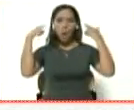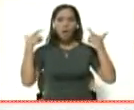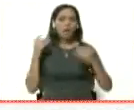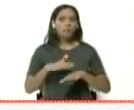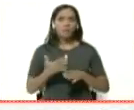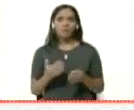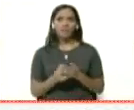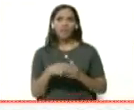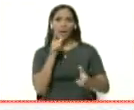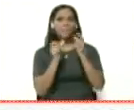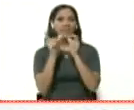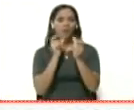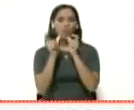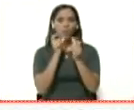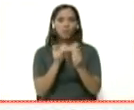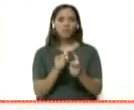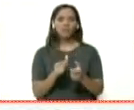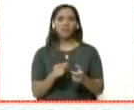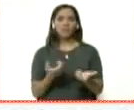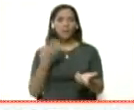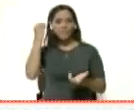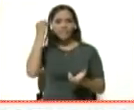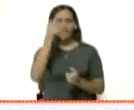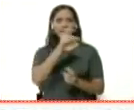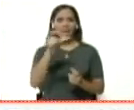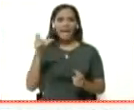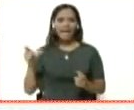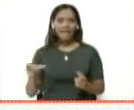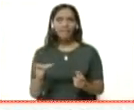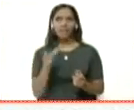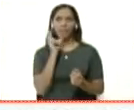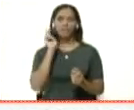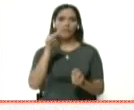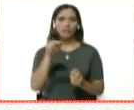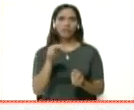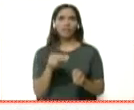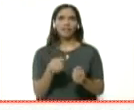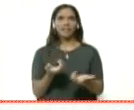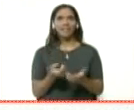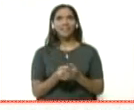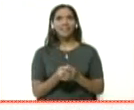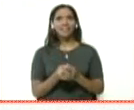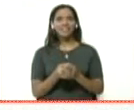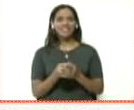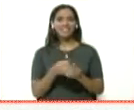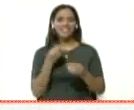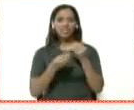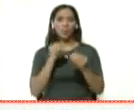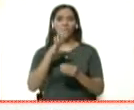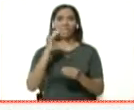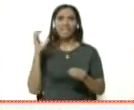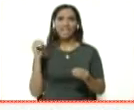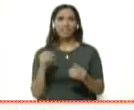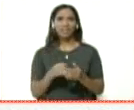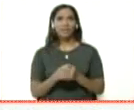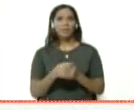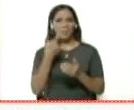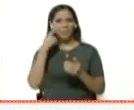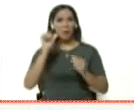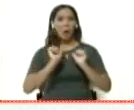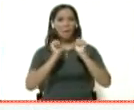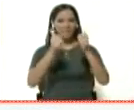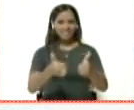salió a hacer encuestas y preguntas para qué pensaba la gente o qué le preguntarían a usted. Y literalmente hizo como 500. Así que vamos a